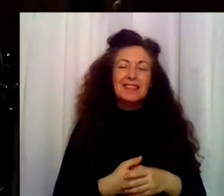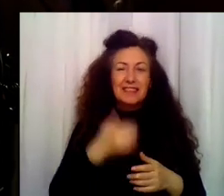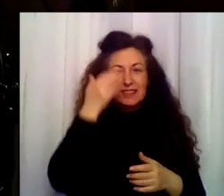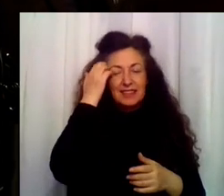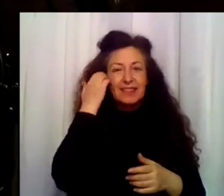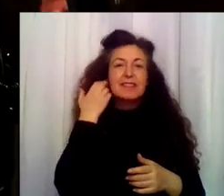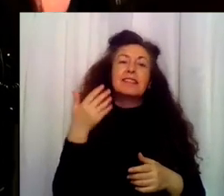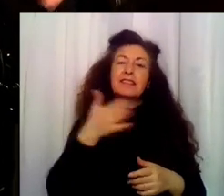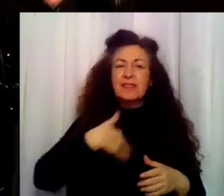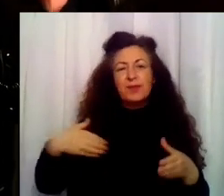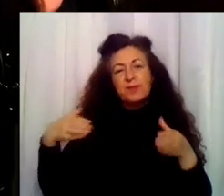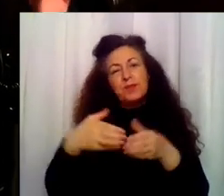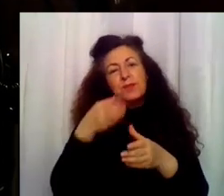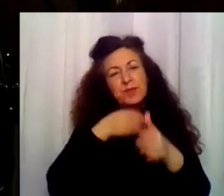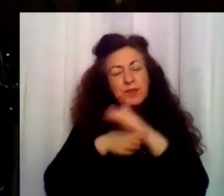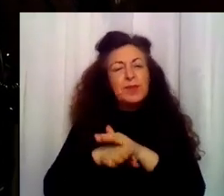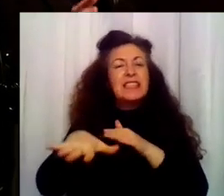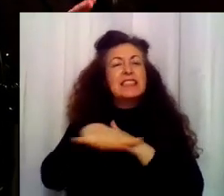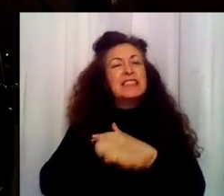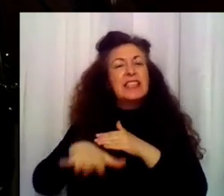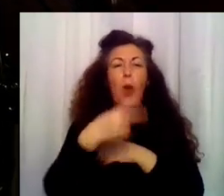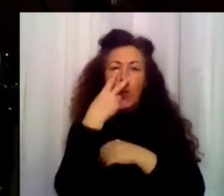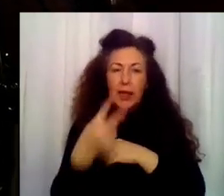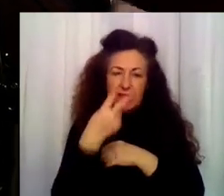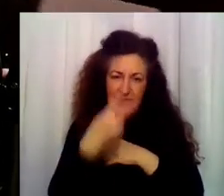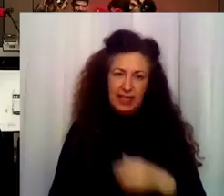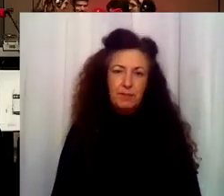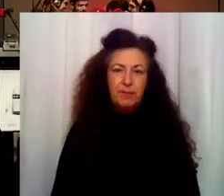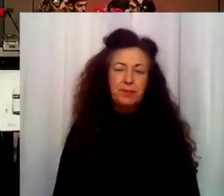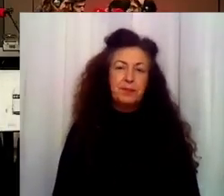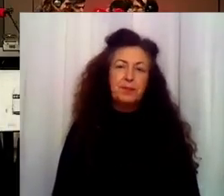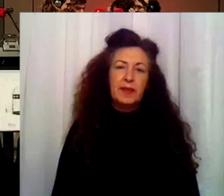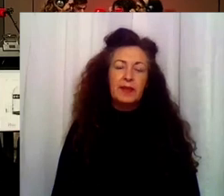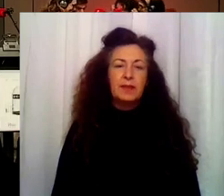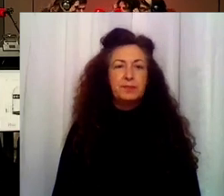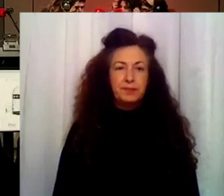de visitas, ya se hablamos. Vale. Voy ahora, que tengo que ir a buscar una cosa. Esta para ti.